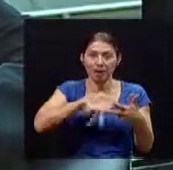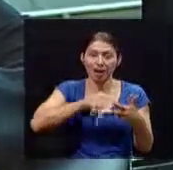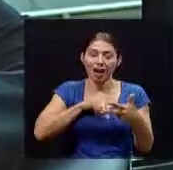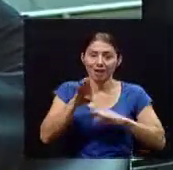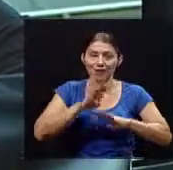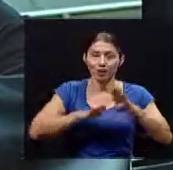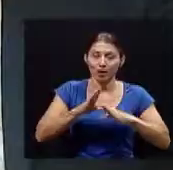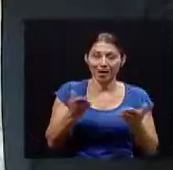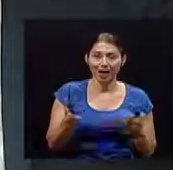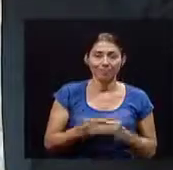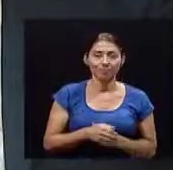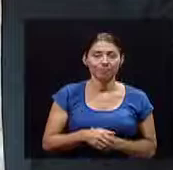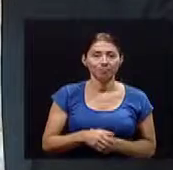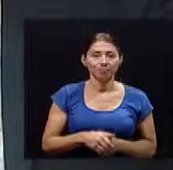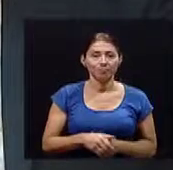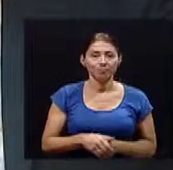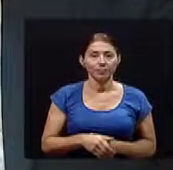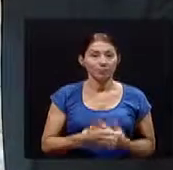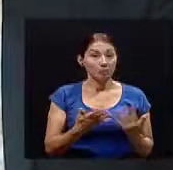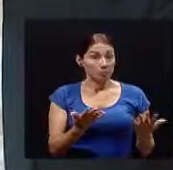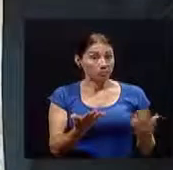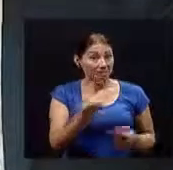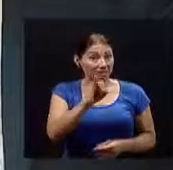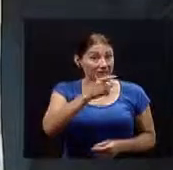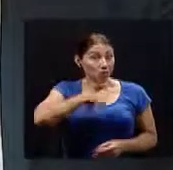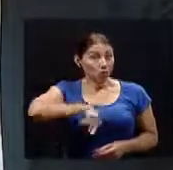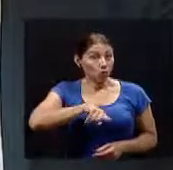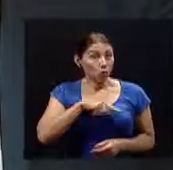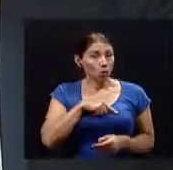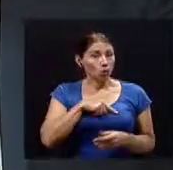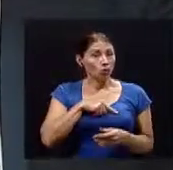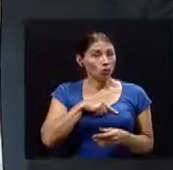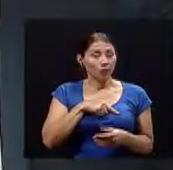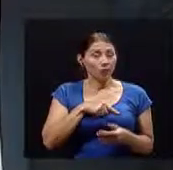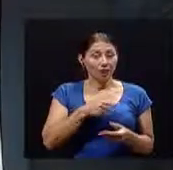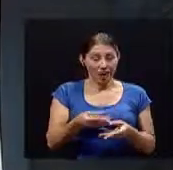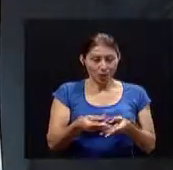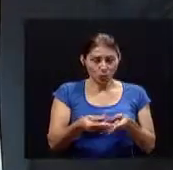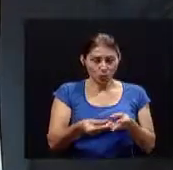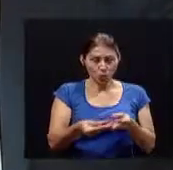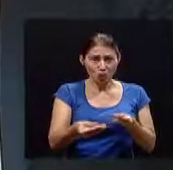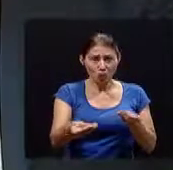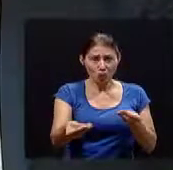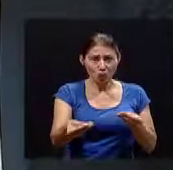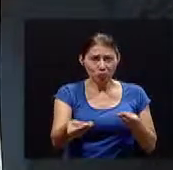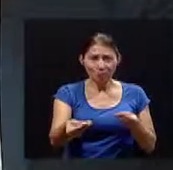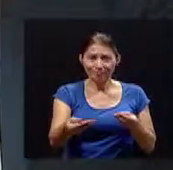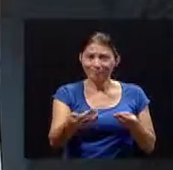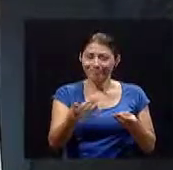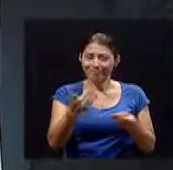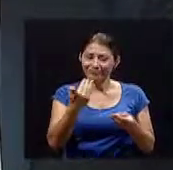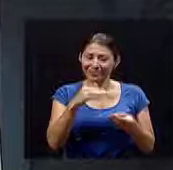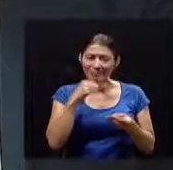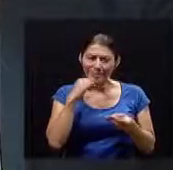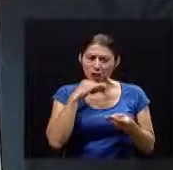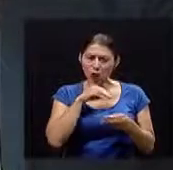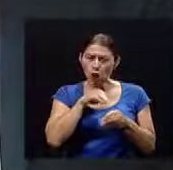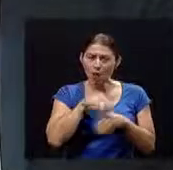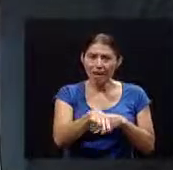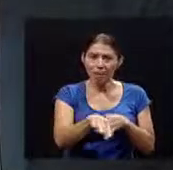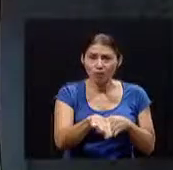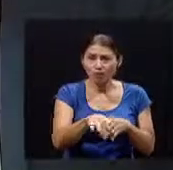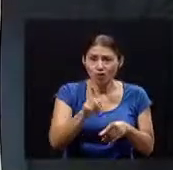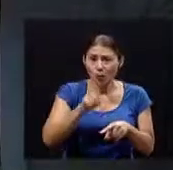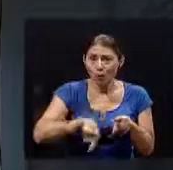personal y biológica ¿verdad? ¿es un hecho que si dañamos el suelo no podríamos cosechar